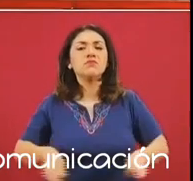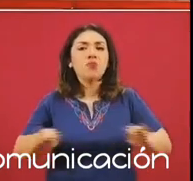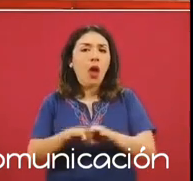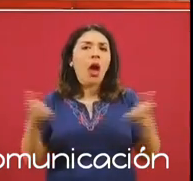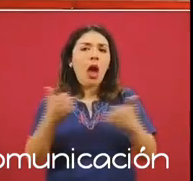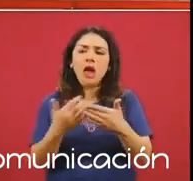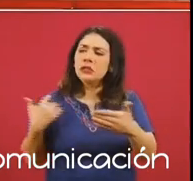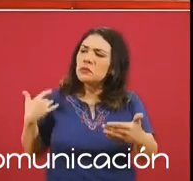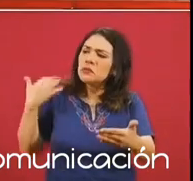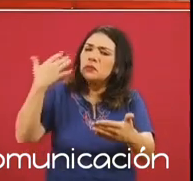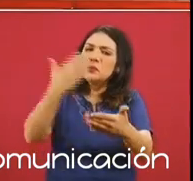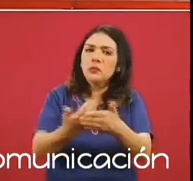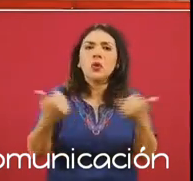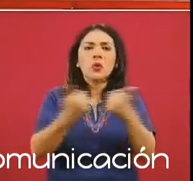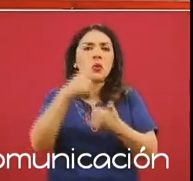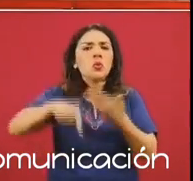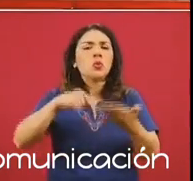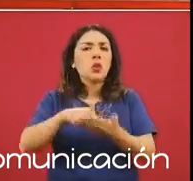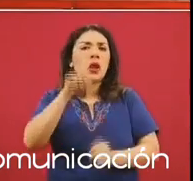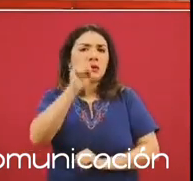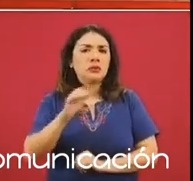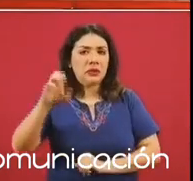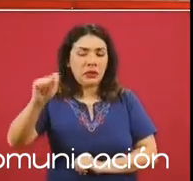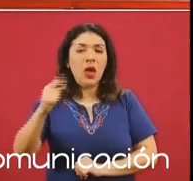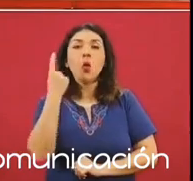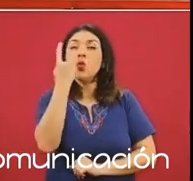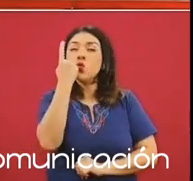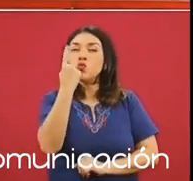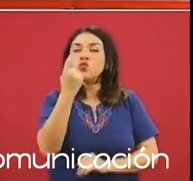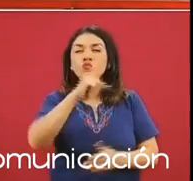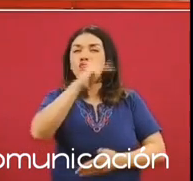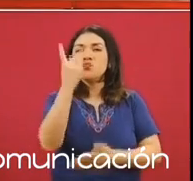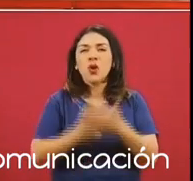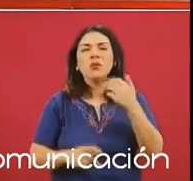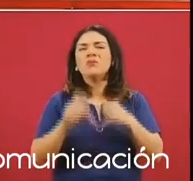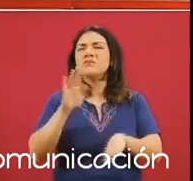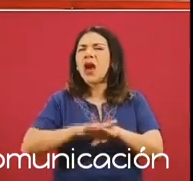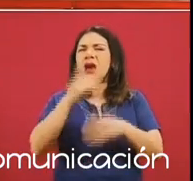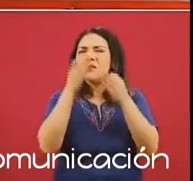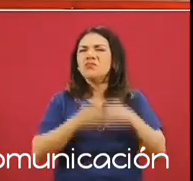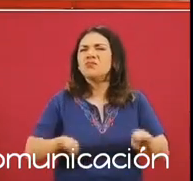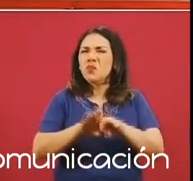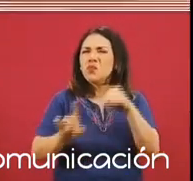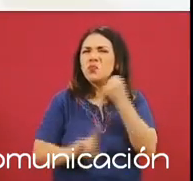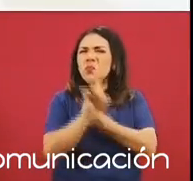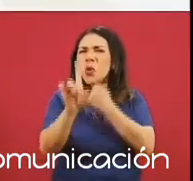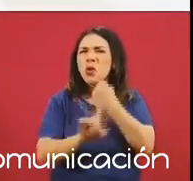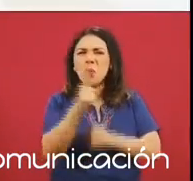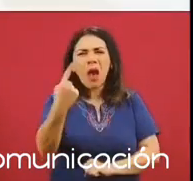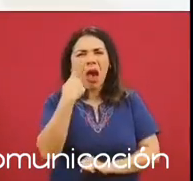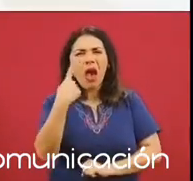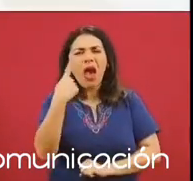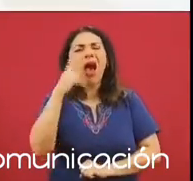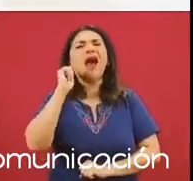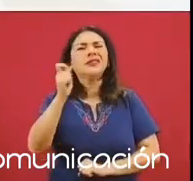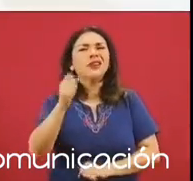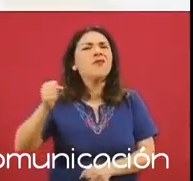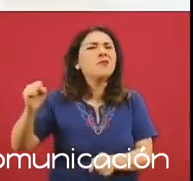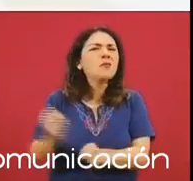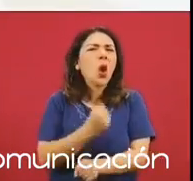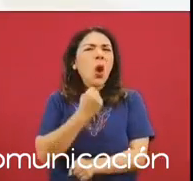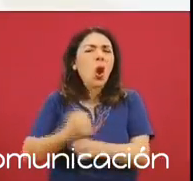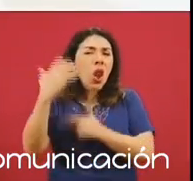realizando desde la Secretaría del Trabajo. Uno de los problemas fundamentales que vivimos es la violencia, la